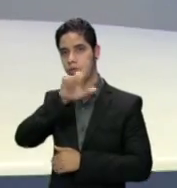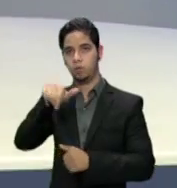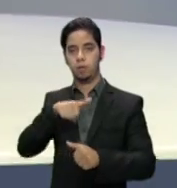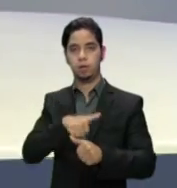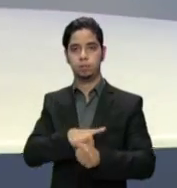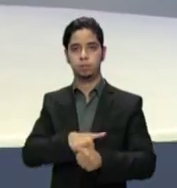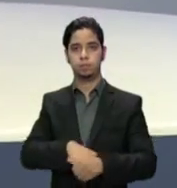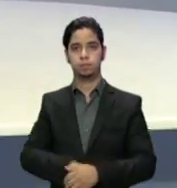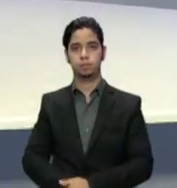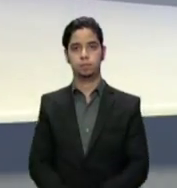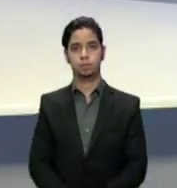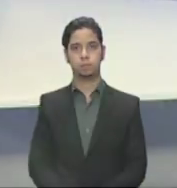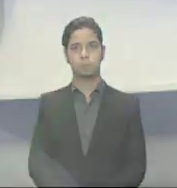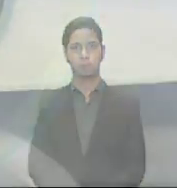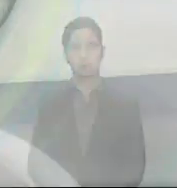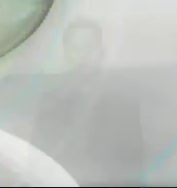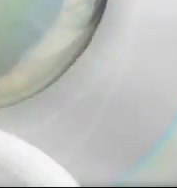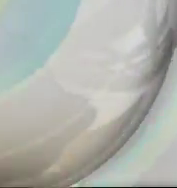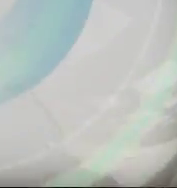y Twitter.